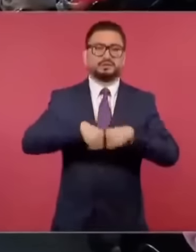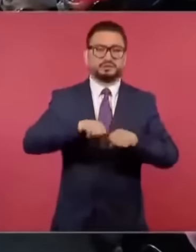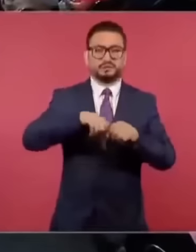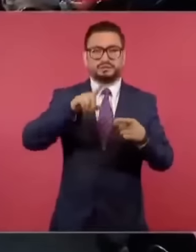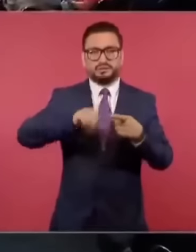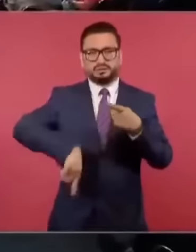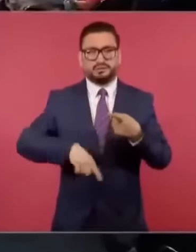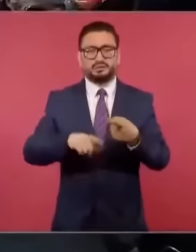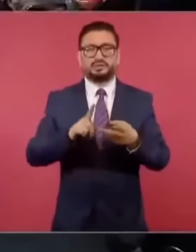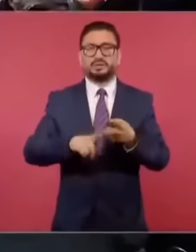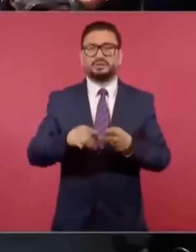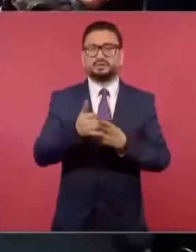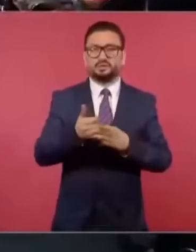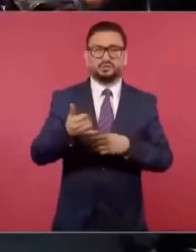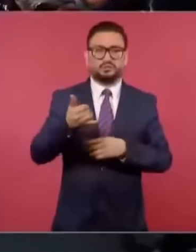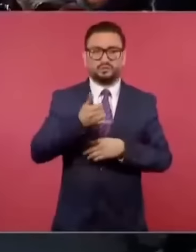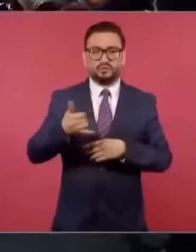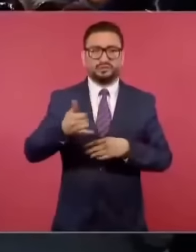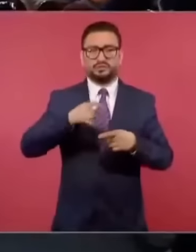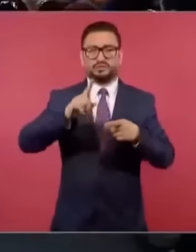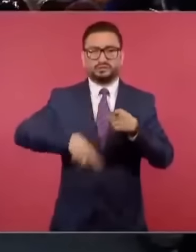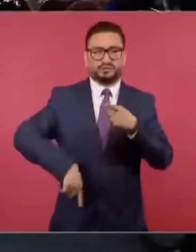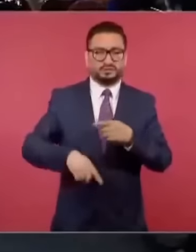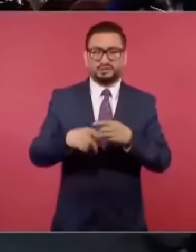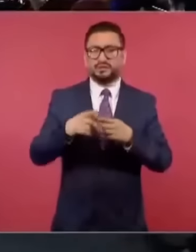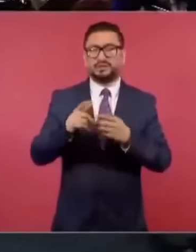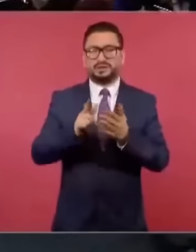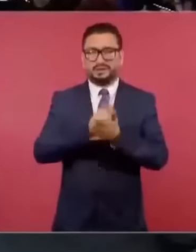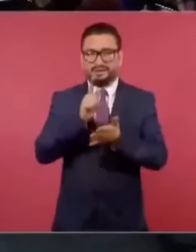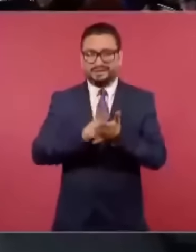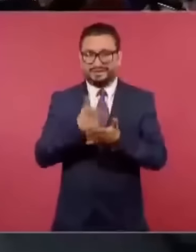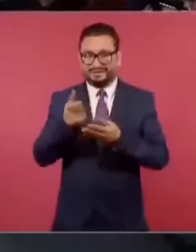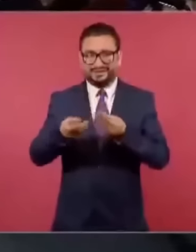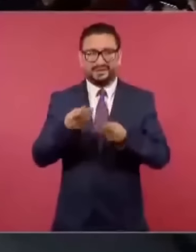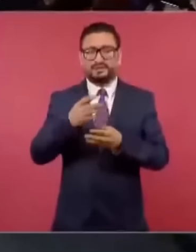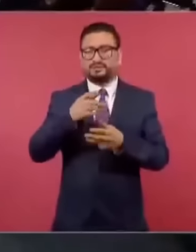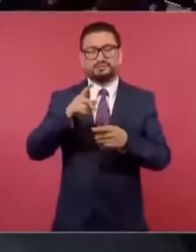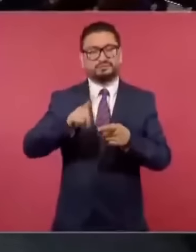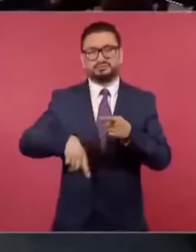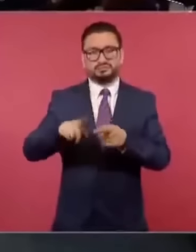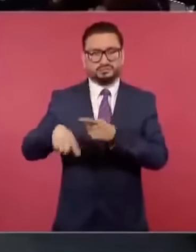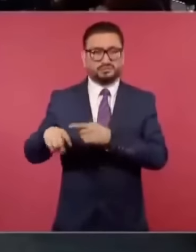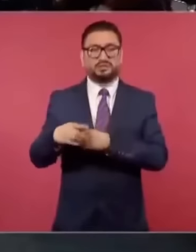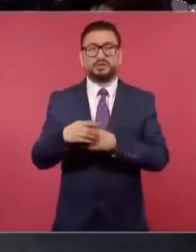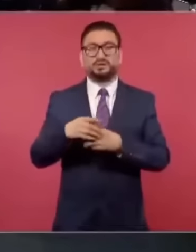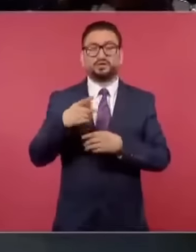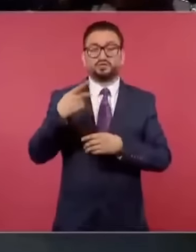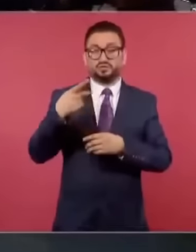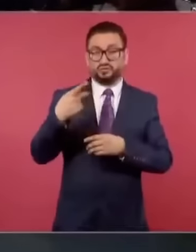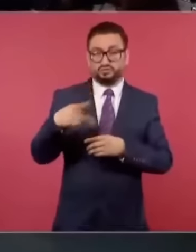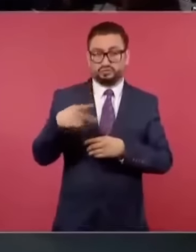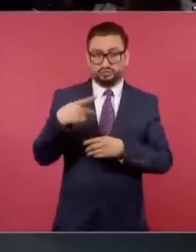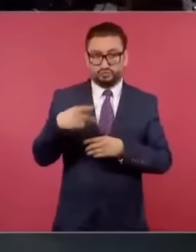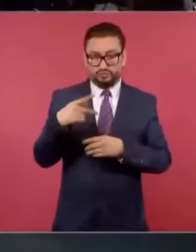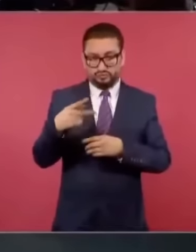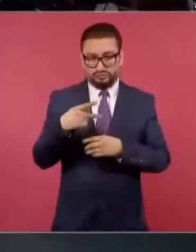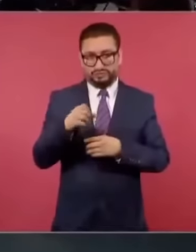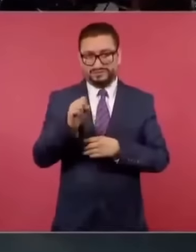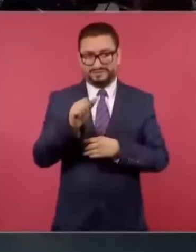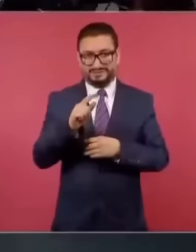les quitaron el Infonavit, les quitaron las prestaciones de sus sueldos y cambiaron su régimen, su régimen